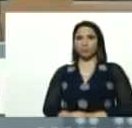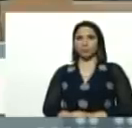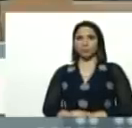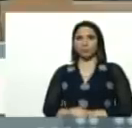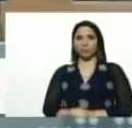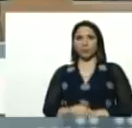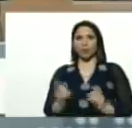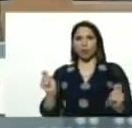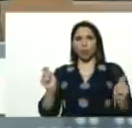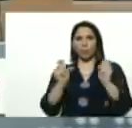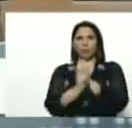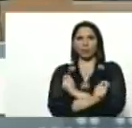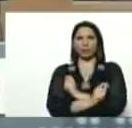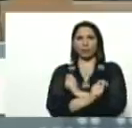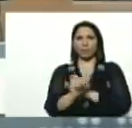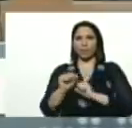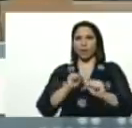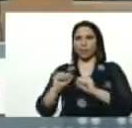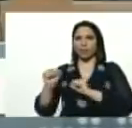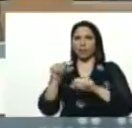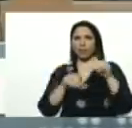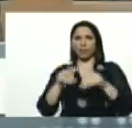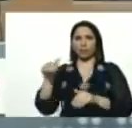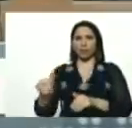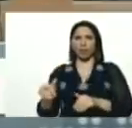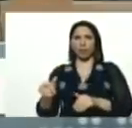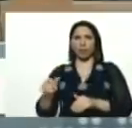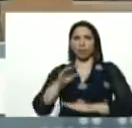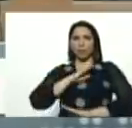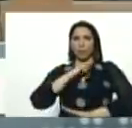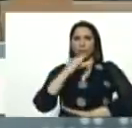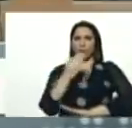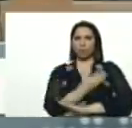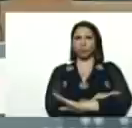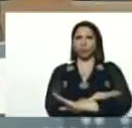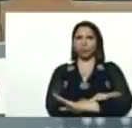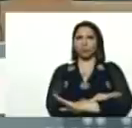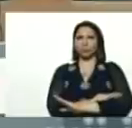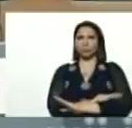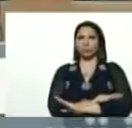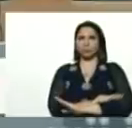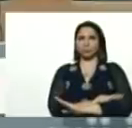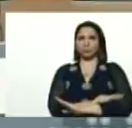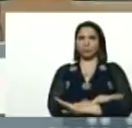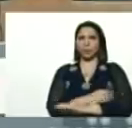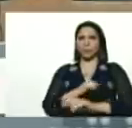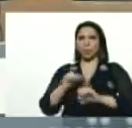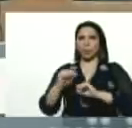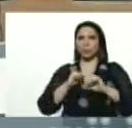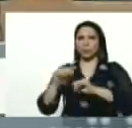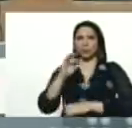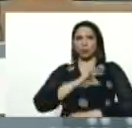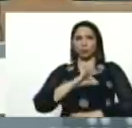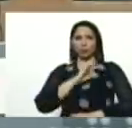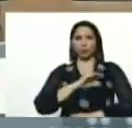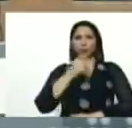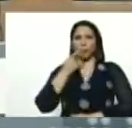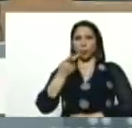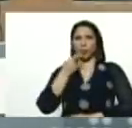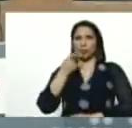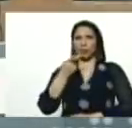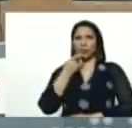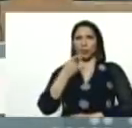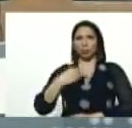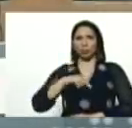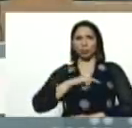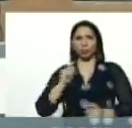convertir, la maquinaria, electoral, en una poderosa, en un poderoso, movimiento sociopolítico, nos